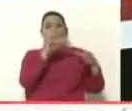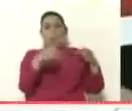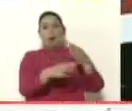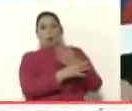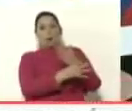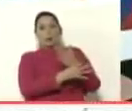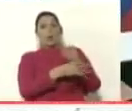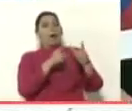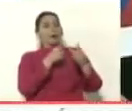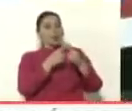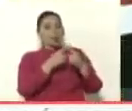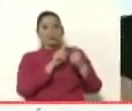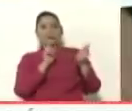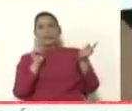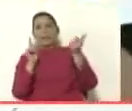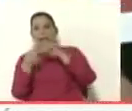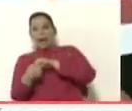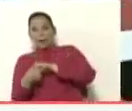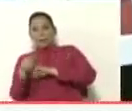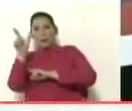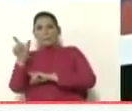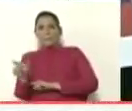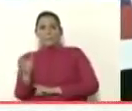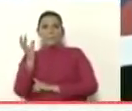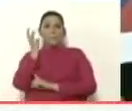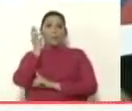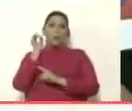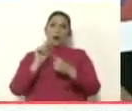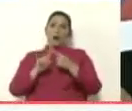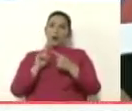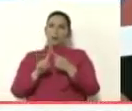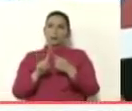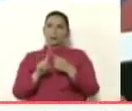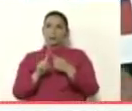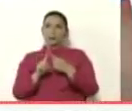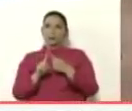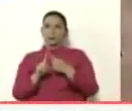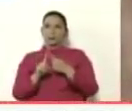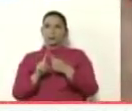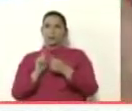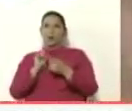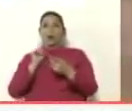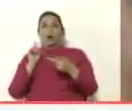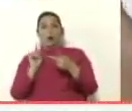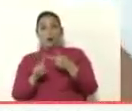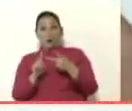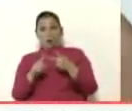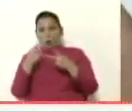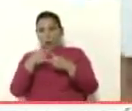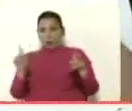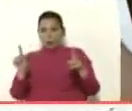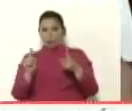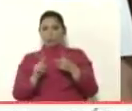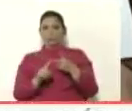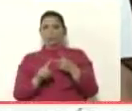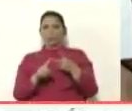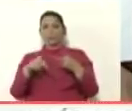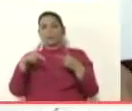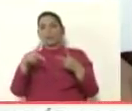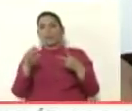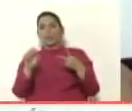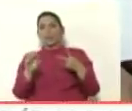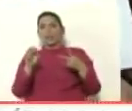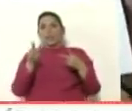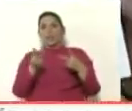por Rosana Barrera, esta señora que está aquí, y lo sustituyen por el señor Kevin Rojas, que